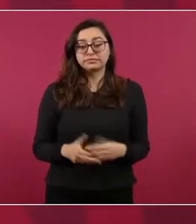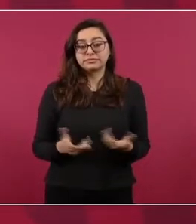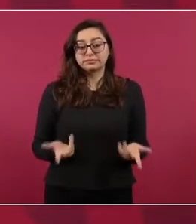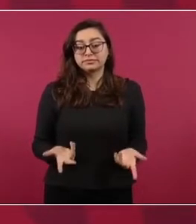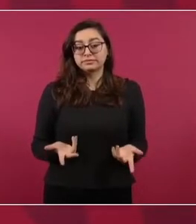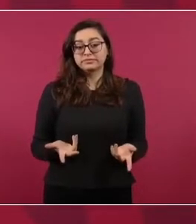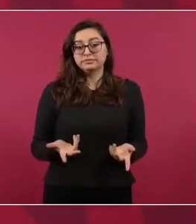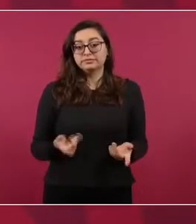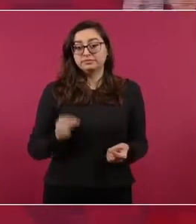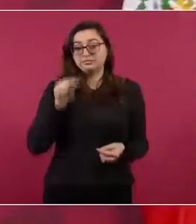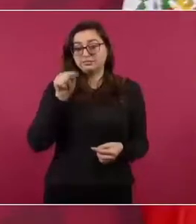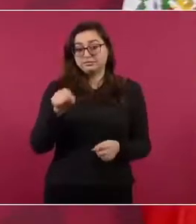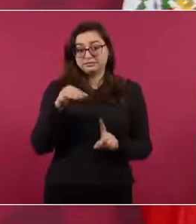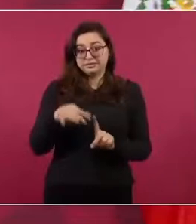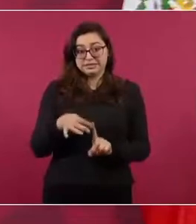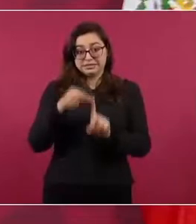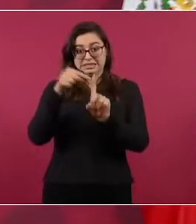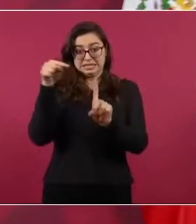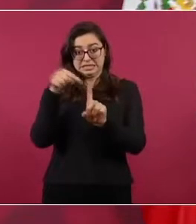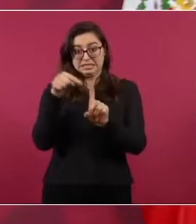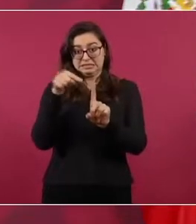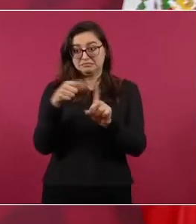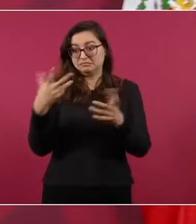ciudadanos, la gente,